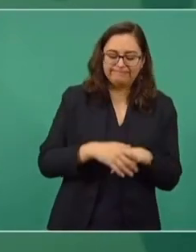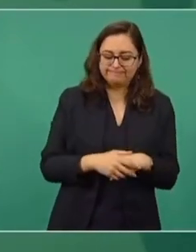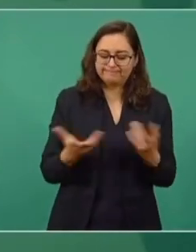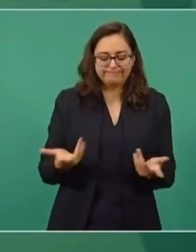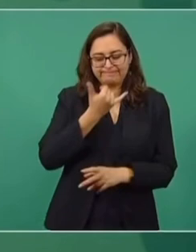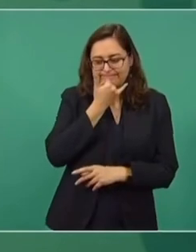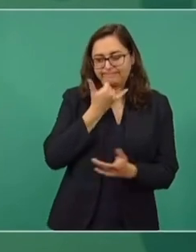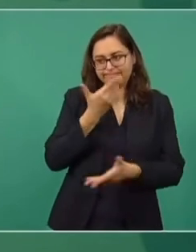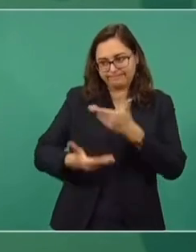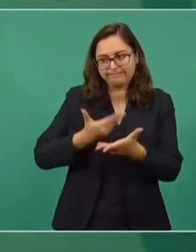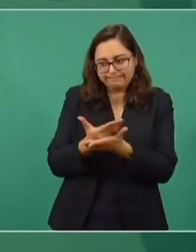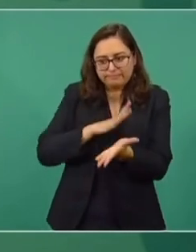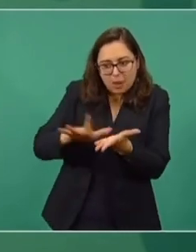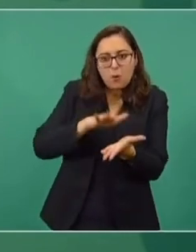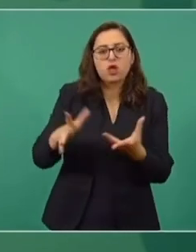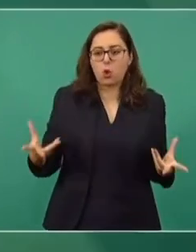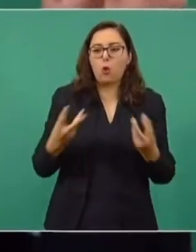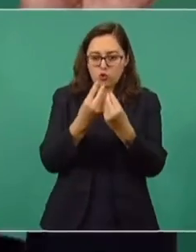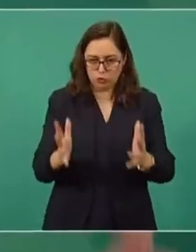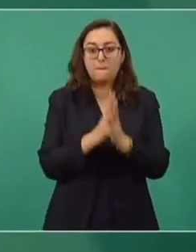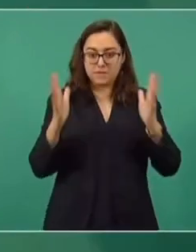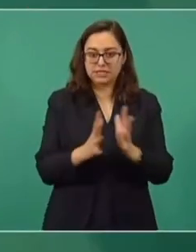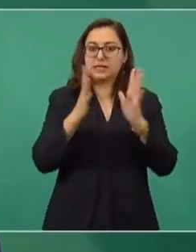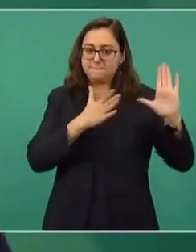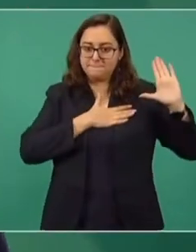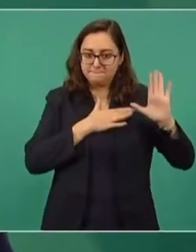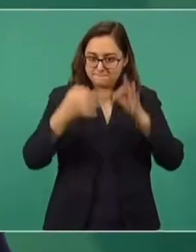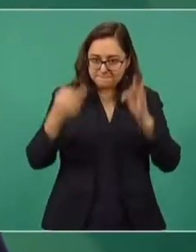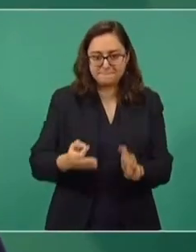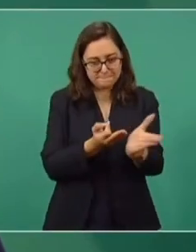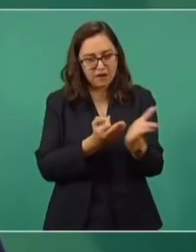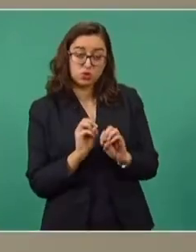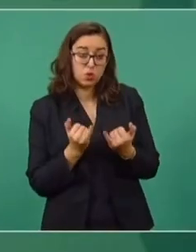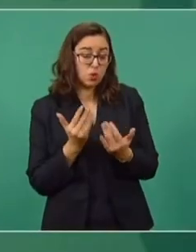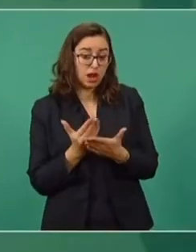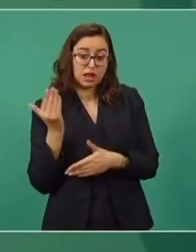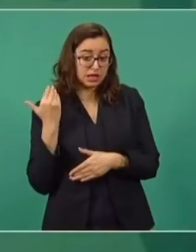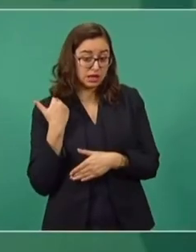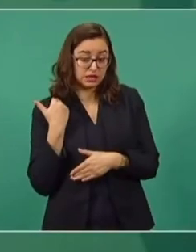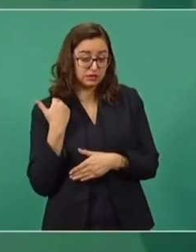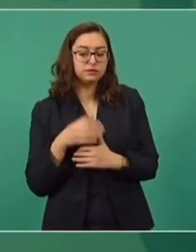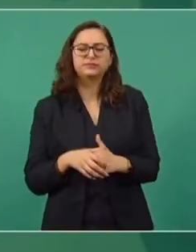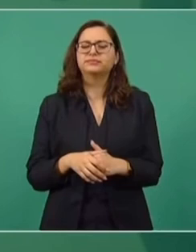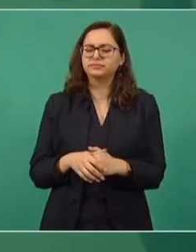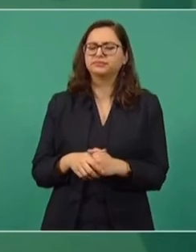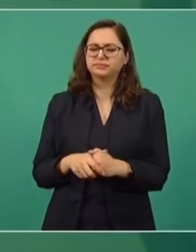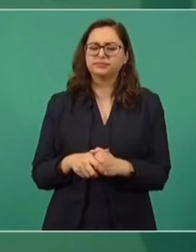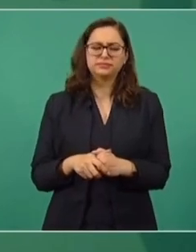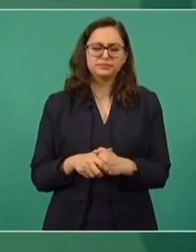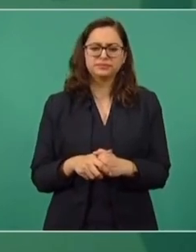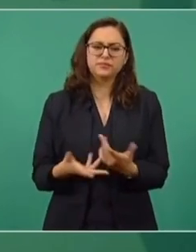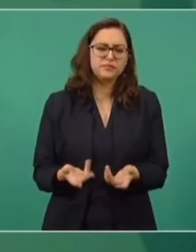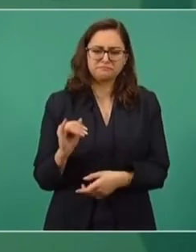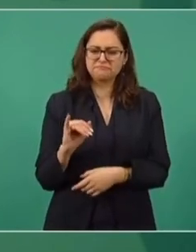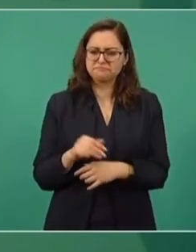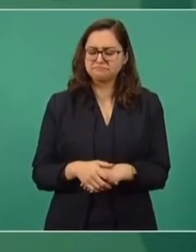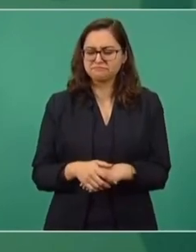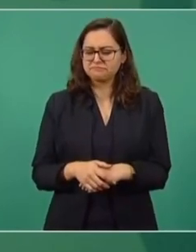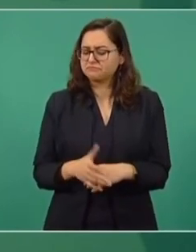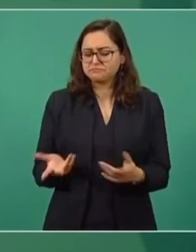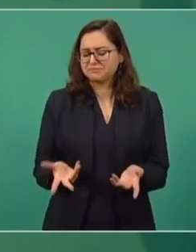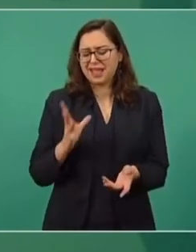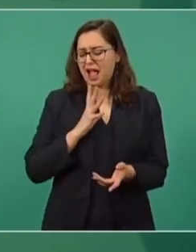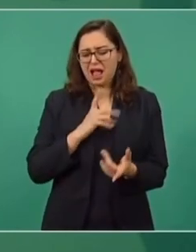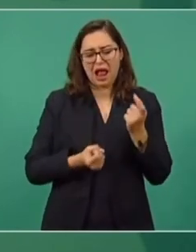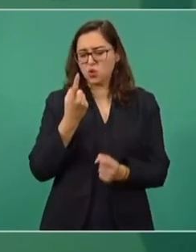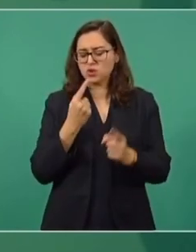quieren tener otra vez participación con el compromiso de actuar con rectitud y con integridad. Hay cosas que tienen que mantener los